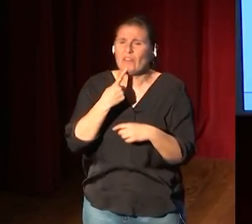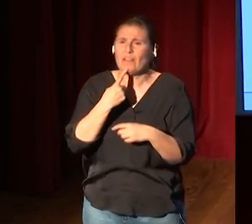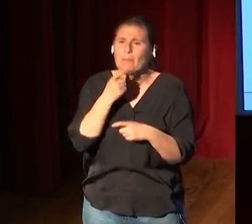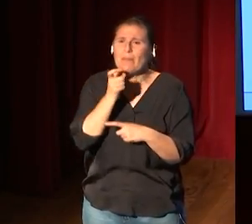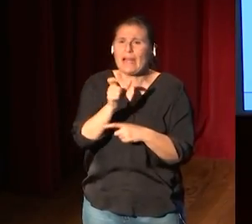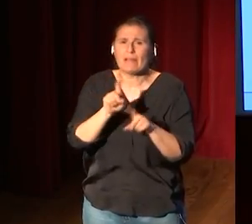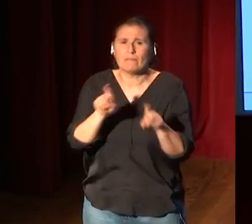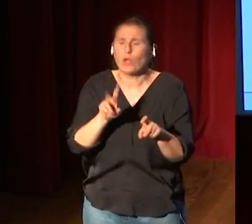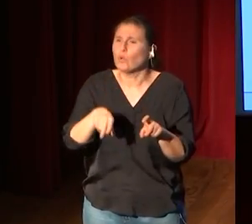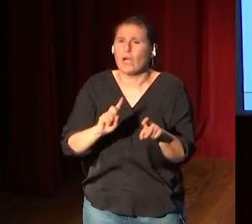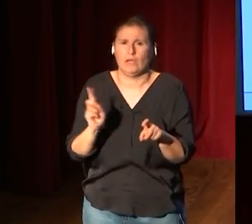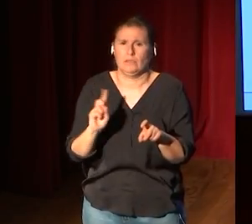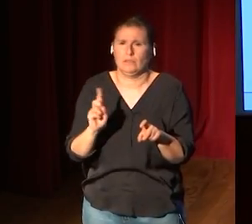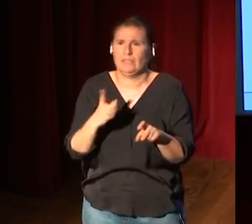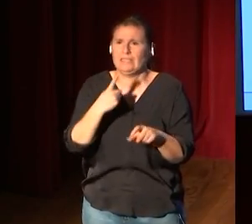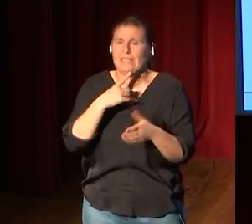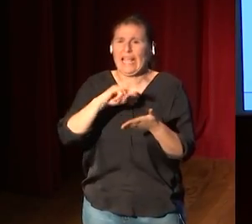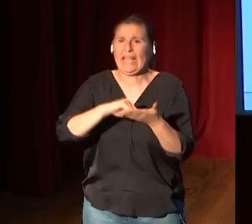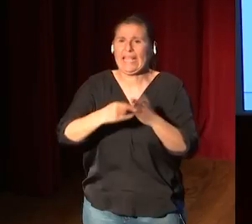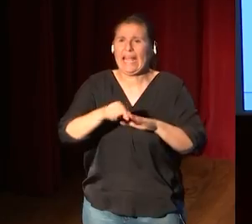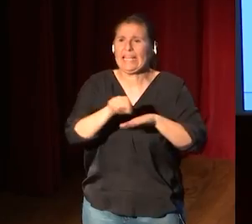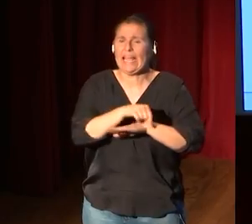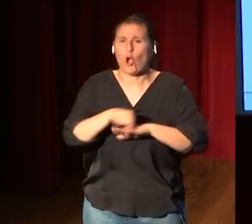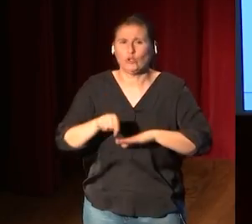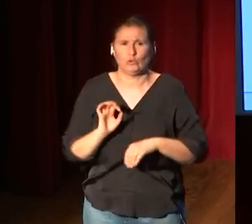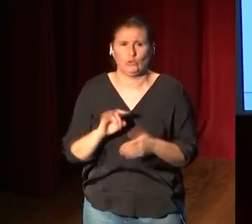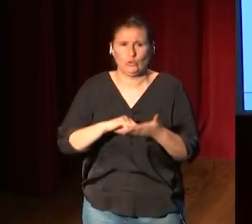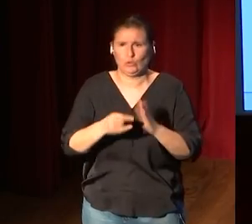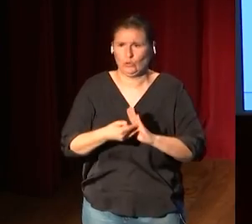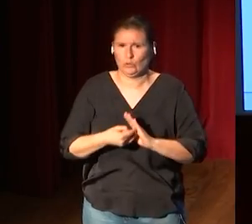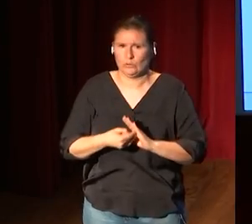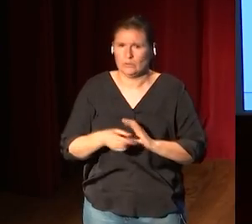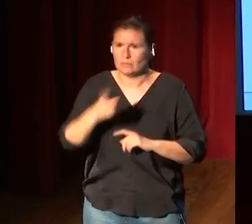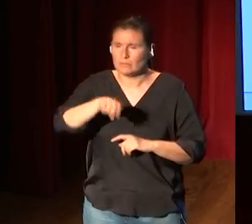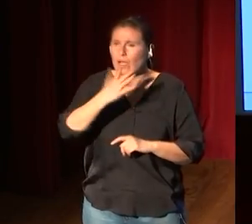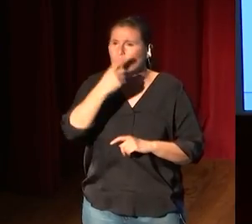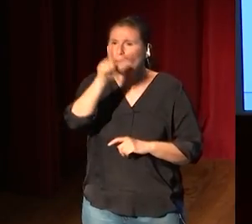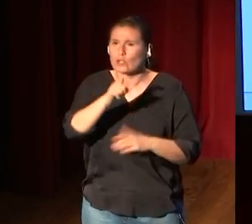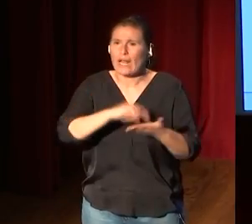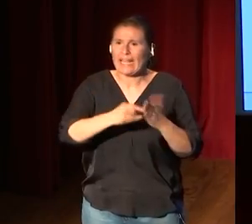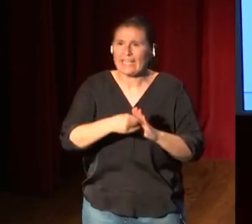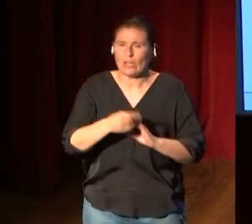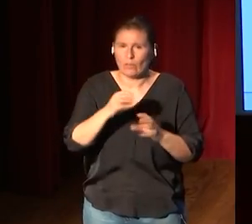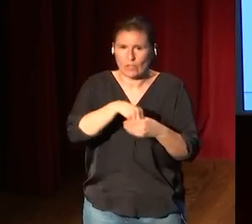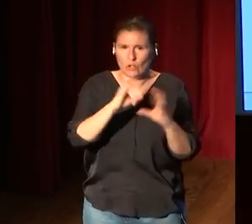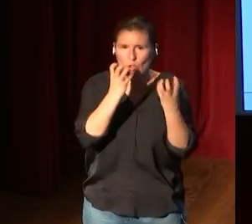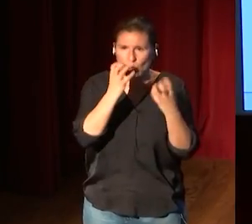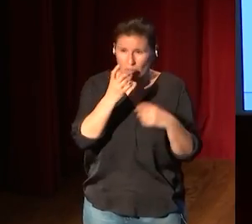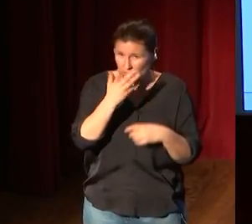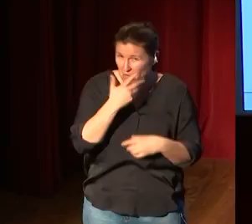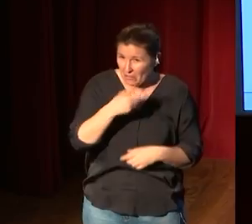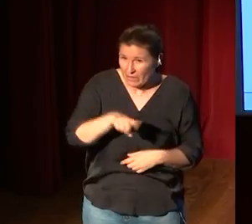que siempre dice ingenieros ¿han conocido alguna vez algún ingeniero de Google? no